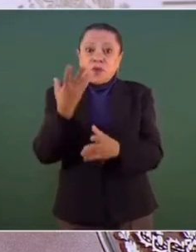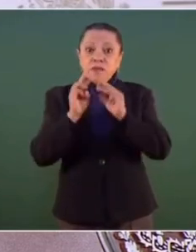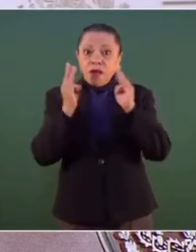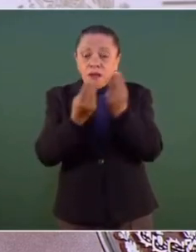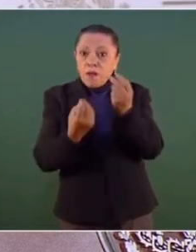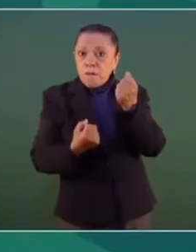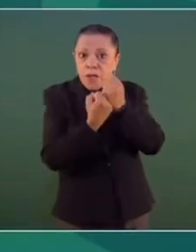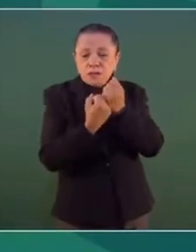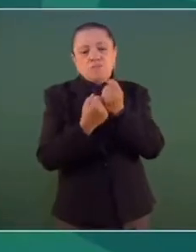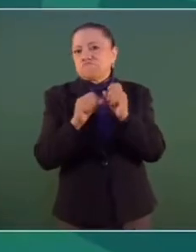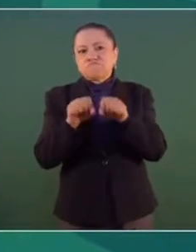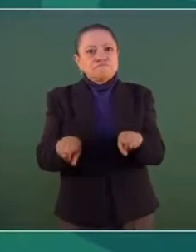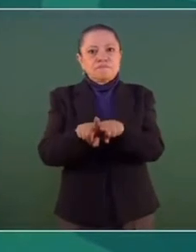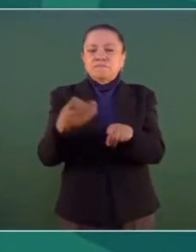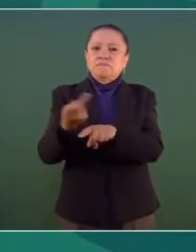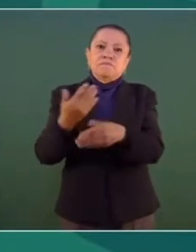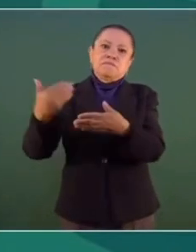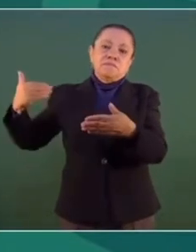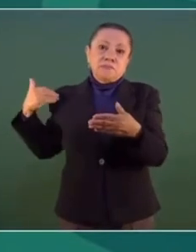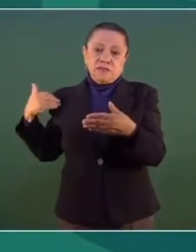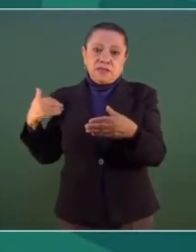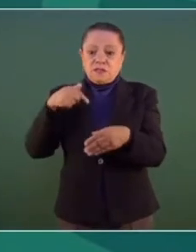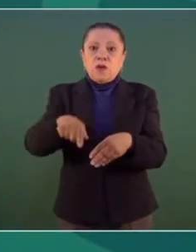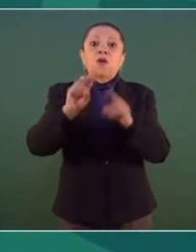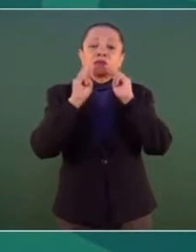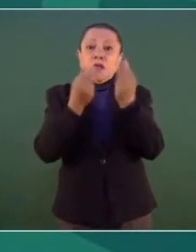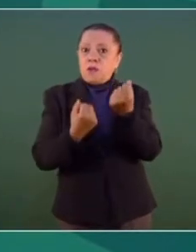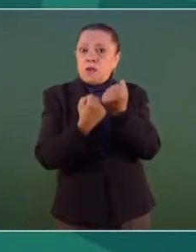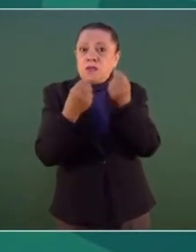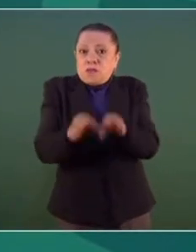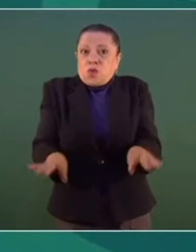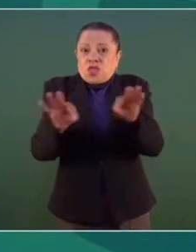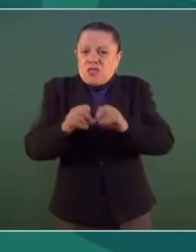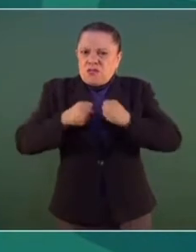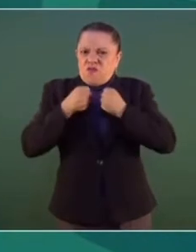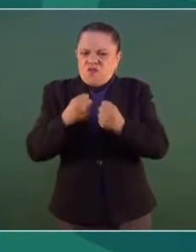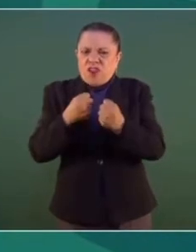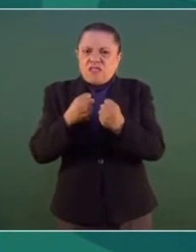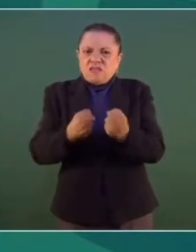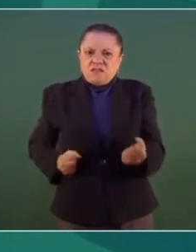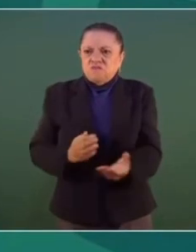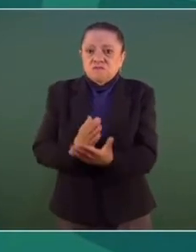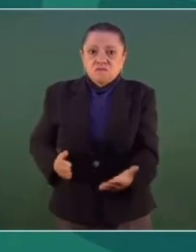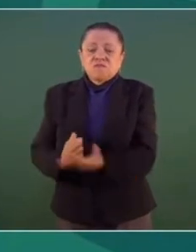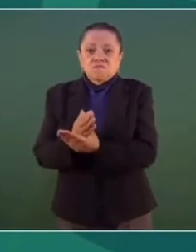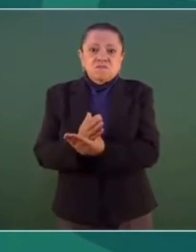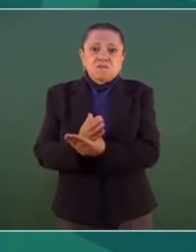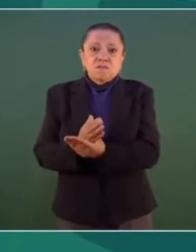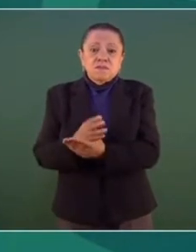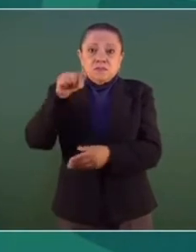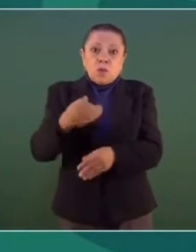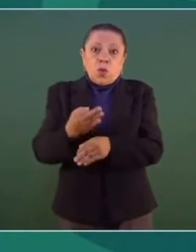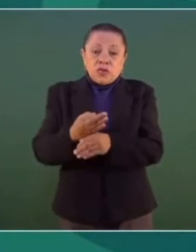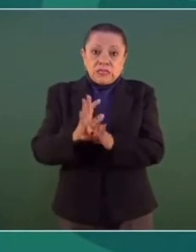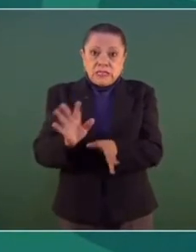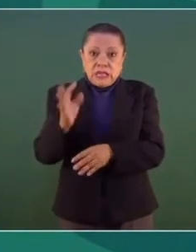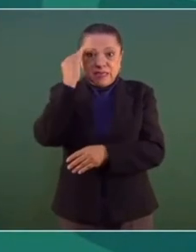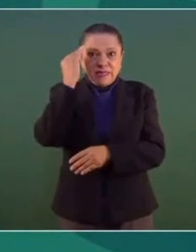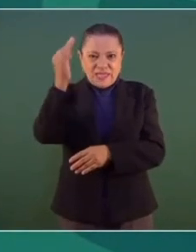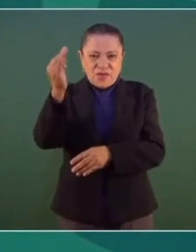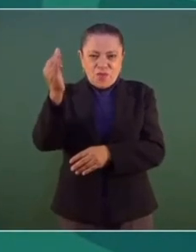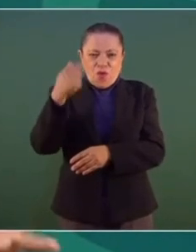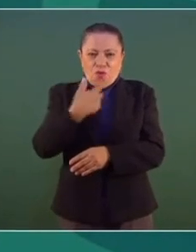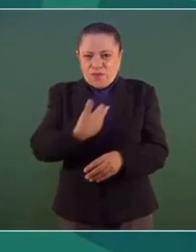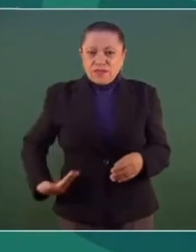importantes, fuertes, influyentes en el tiempo que llevamos nosotros en el gobierno.